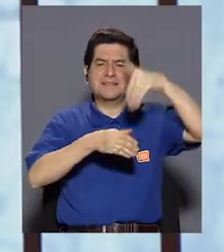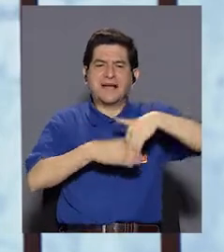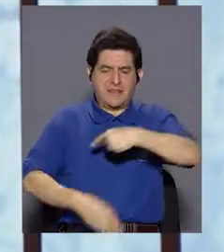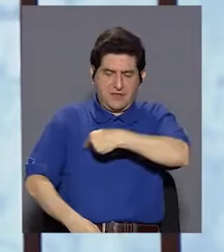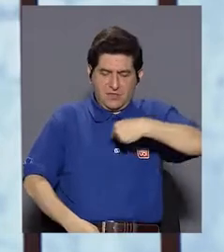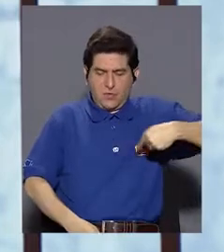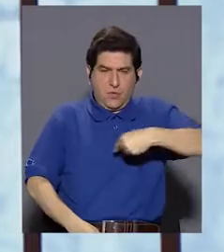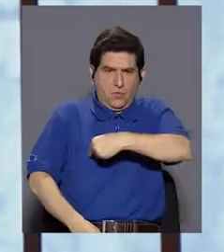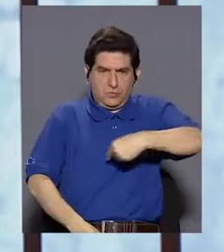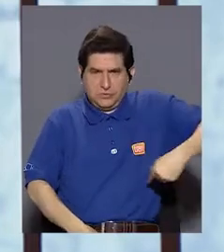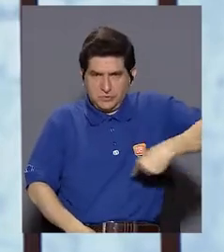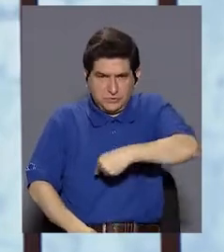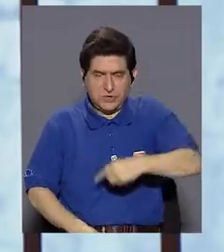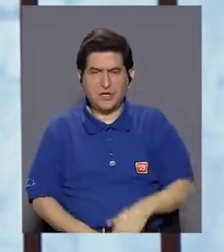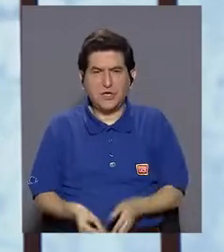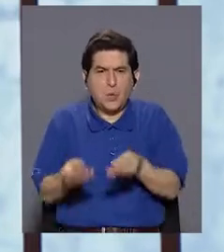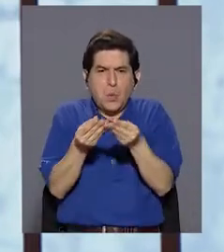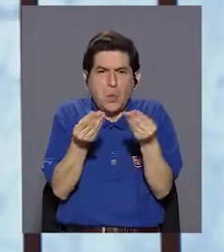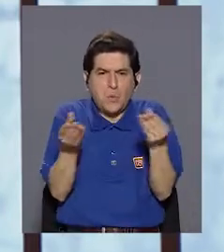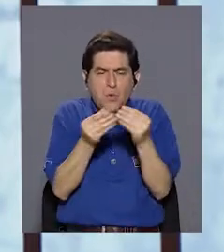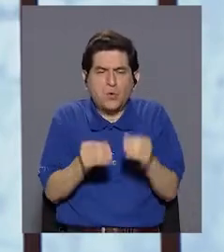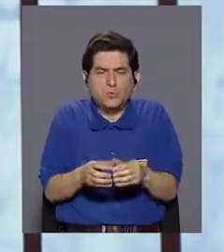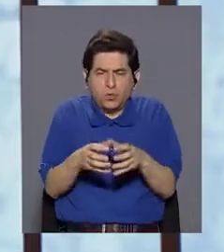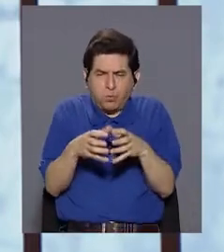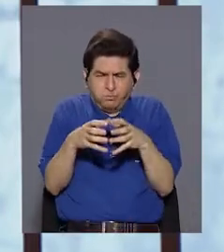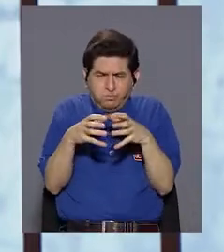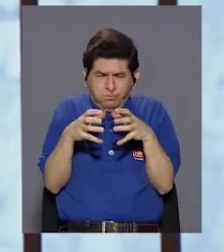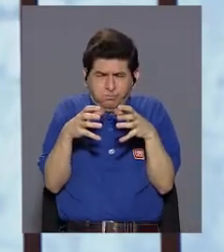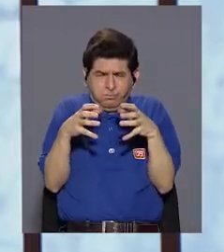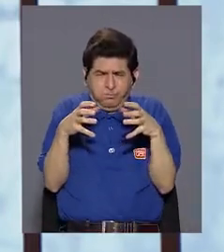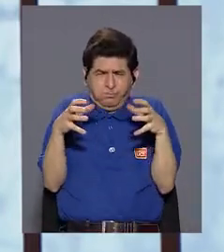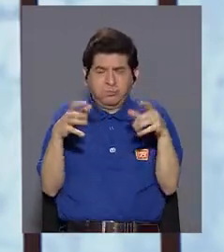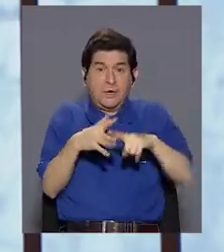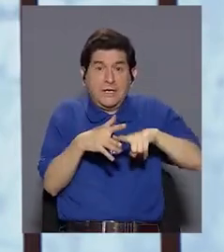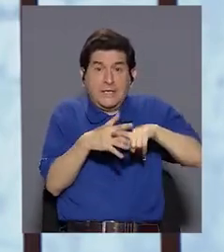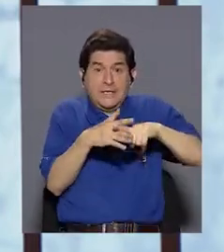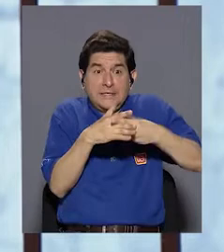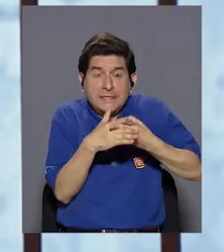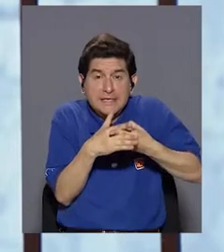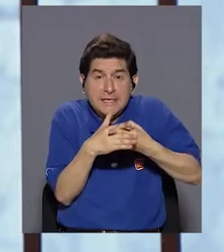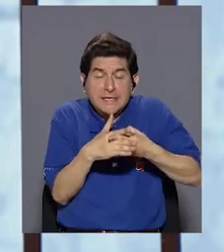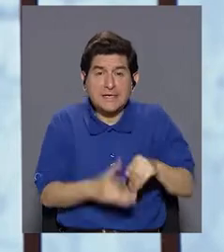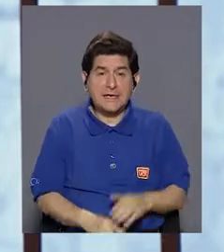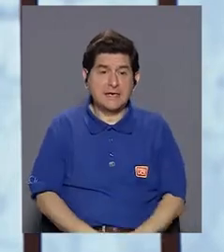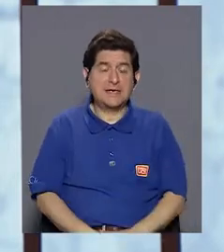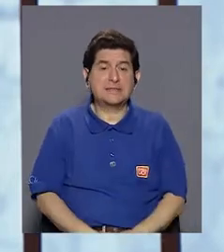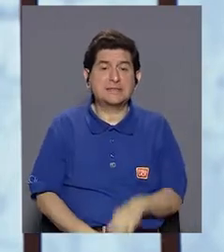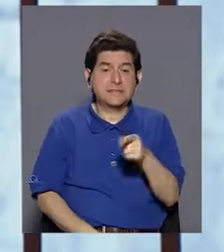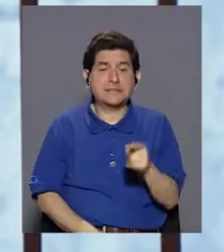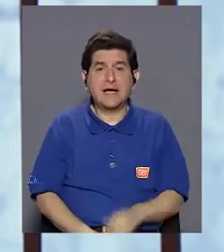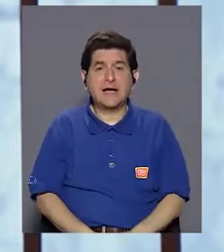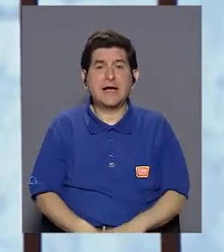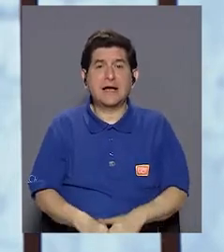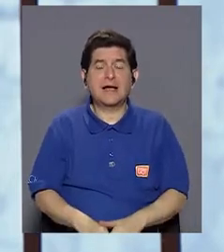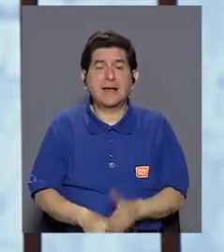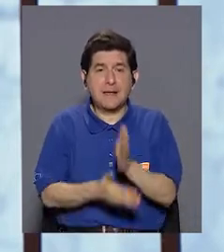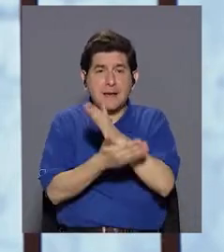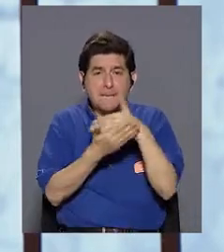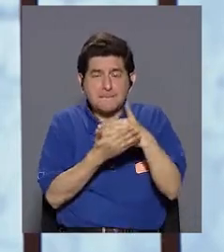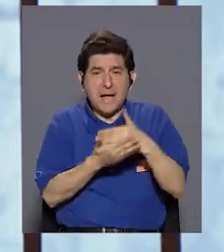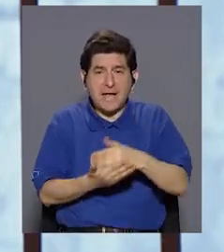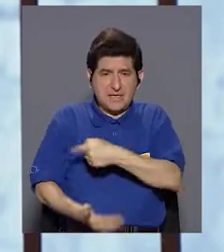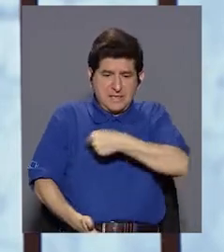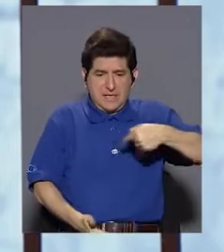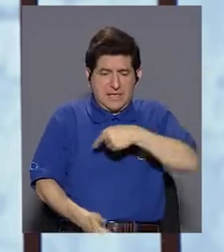dentro del intestino, digamos, hace, produce una inflamación severa y empieza literalmente como a morirse ese